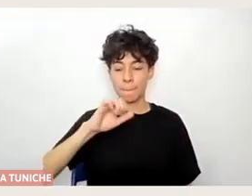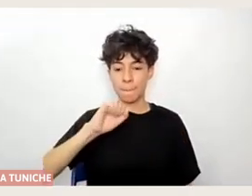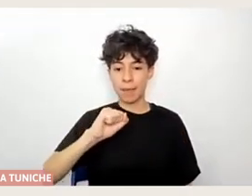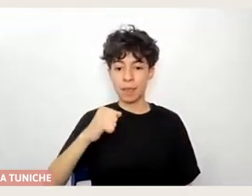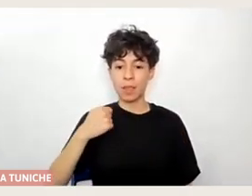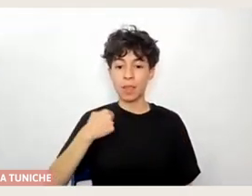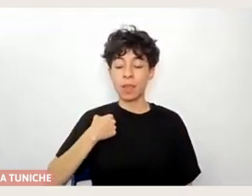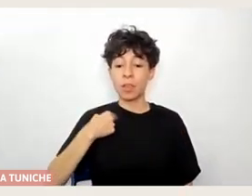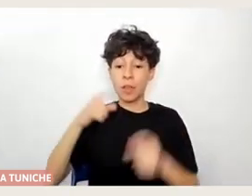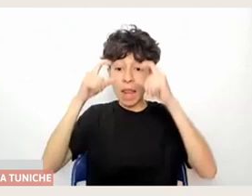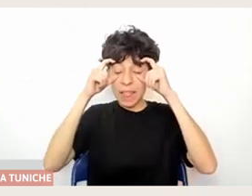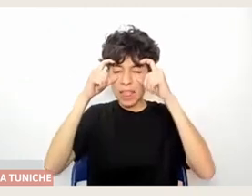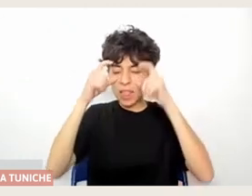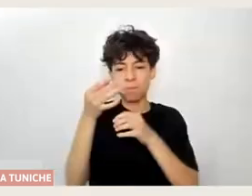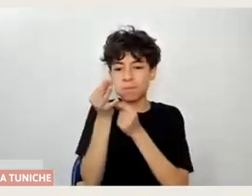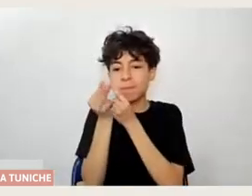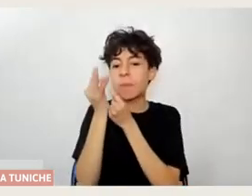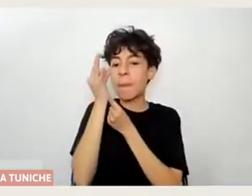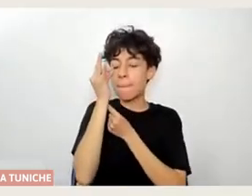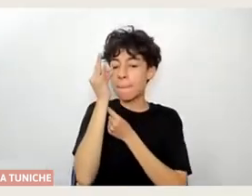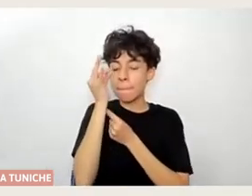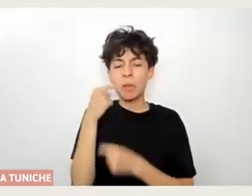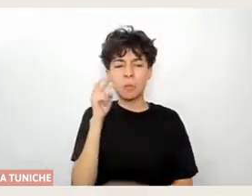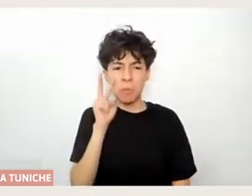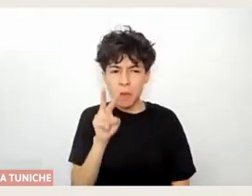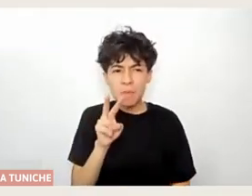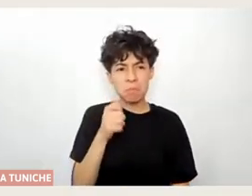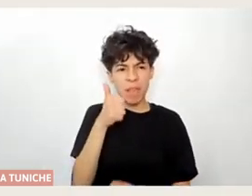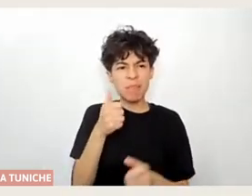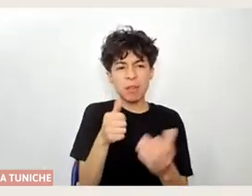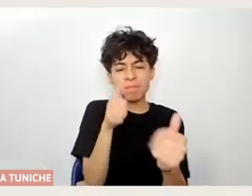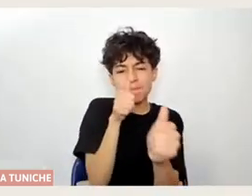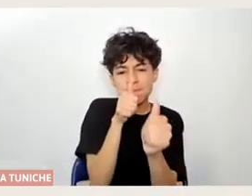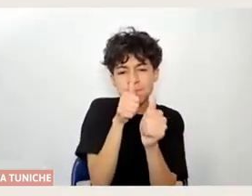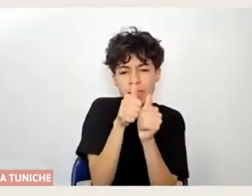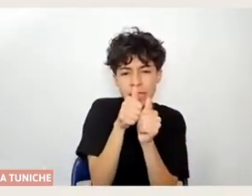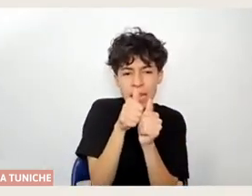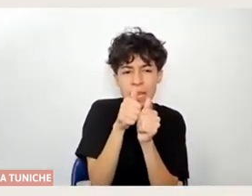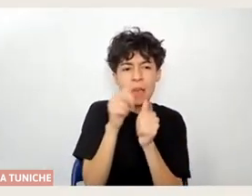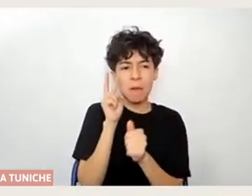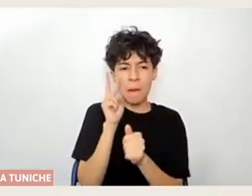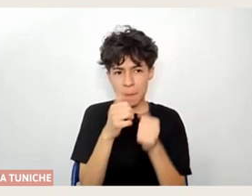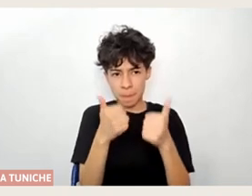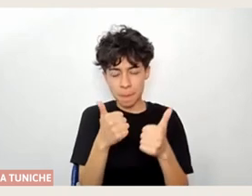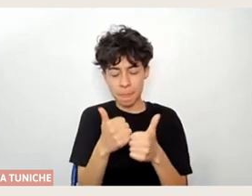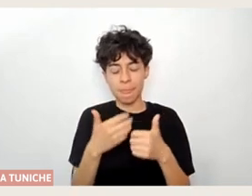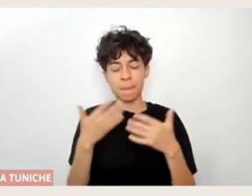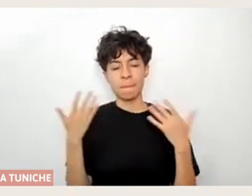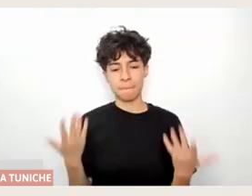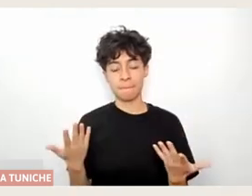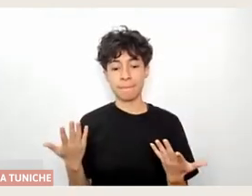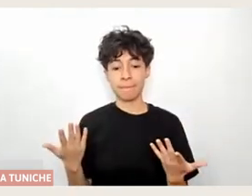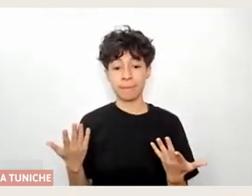contacto y cuando me lo saco, puedo ver bien, pero de cerca. En relación al proceso de lo que fue el taller,